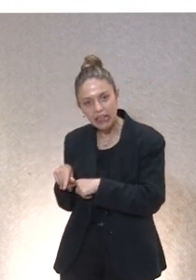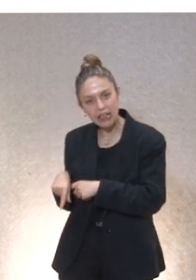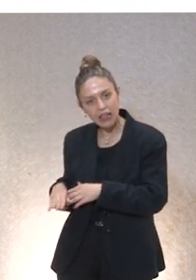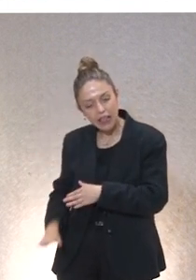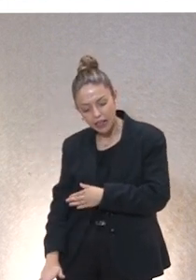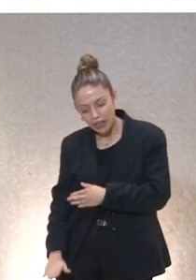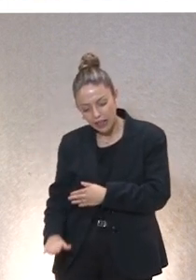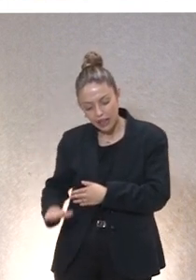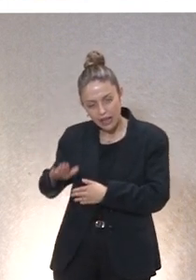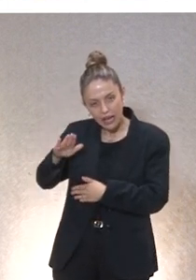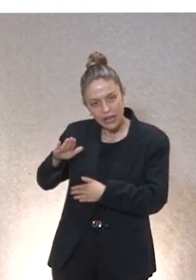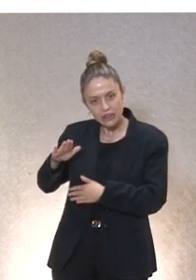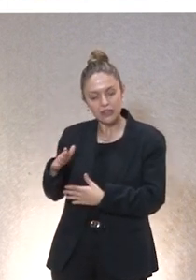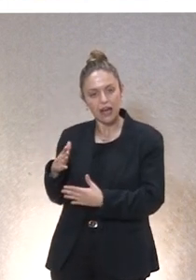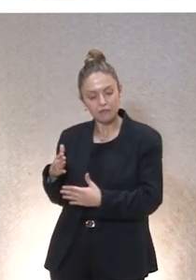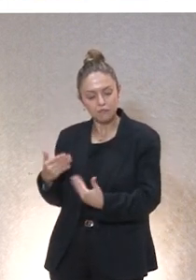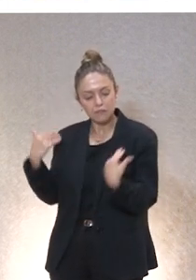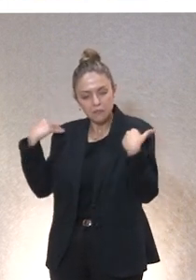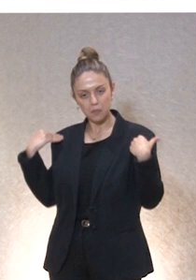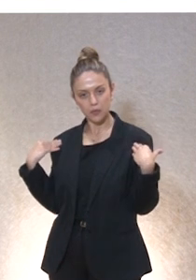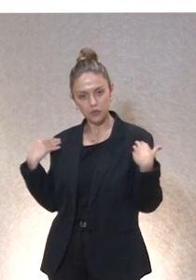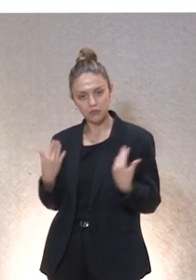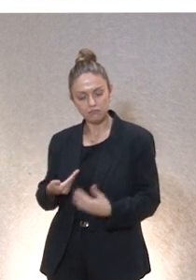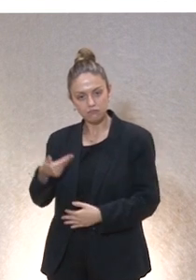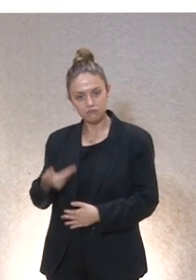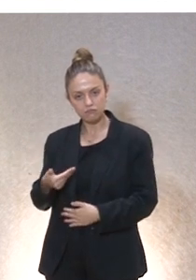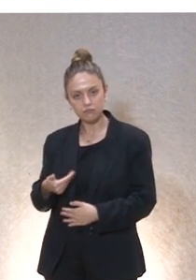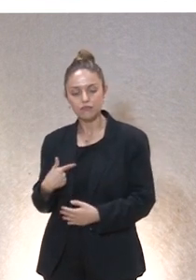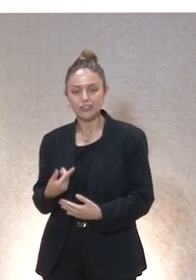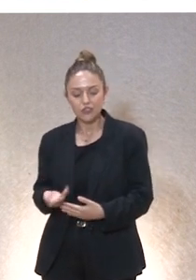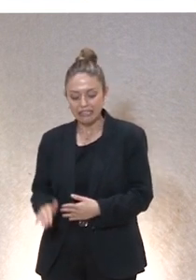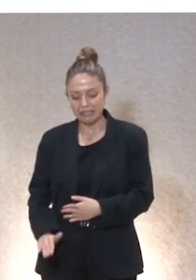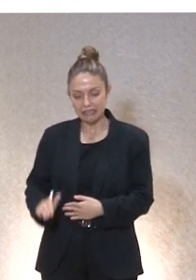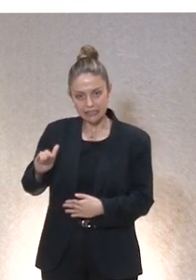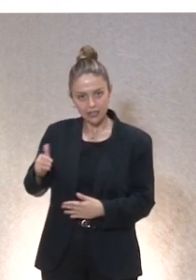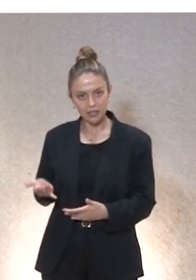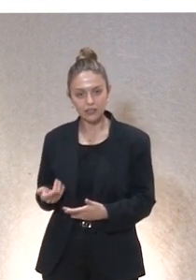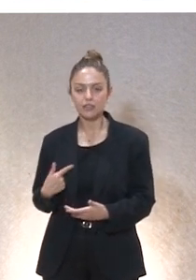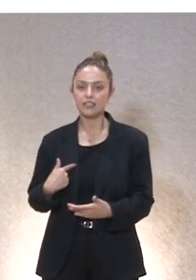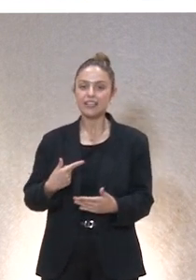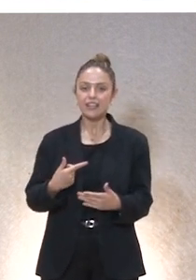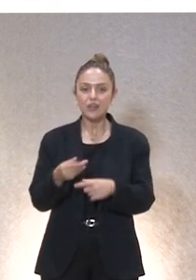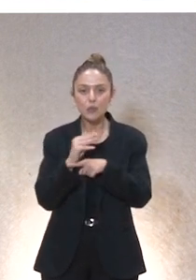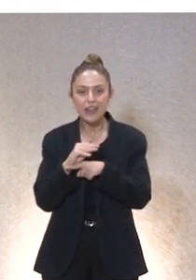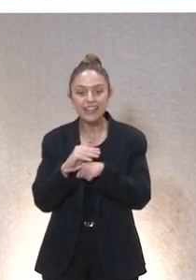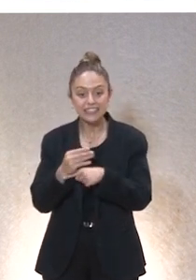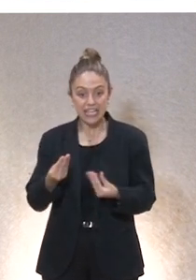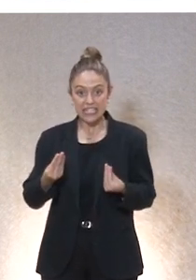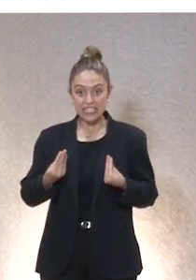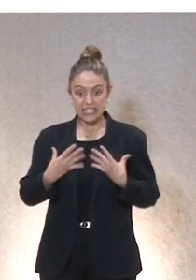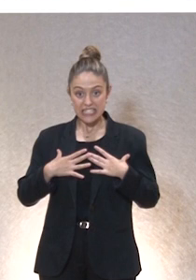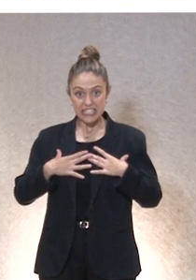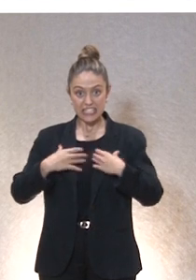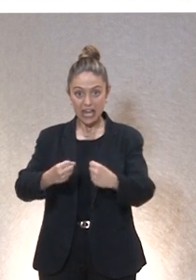importante, relacionada y por lo tanto cuidar es criar. En segundo lugar, cuidar es devolver la salud, ¿qué es